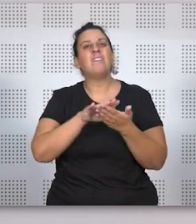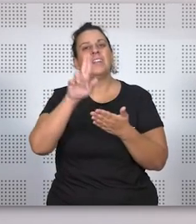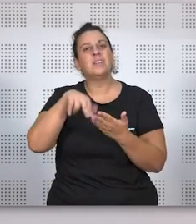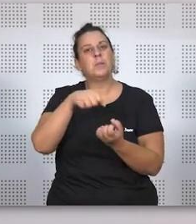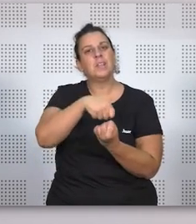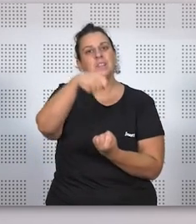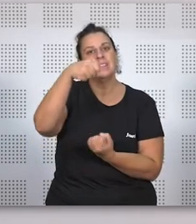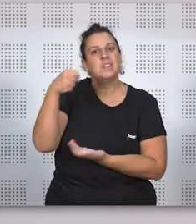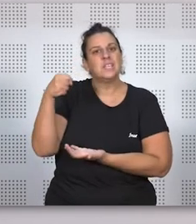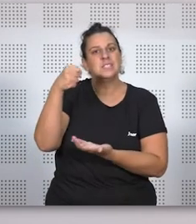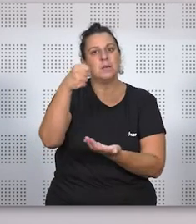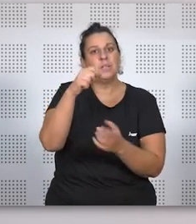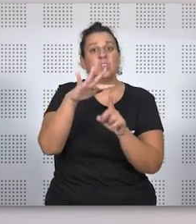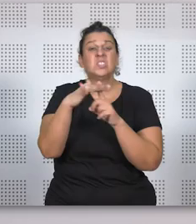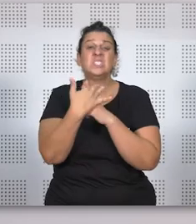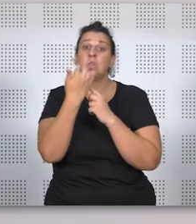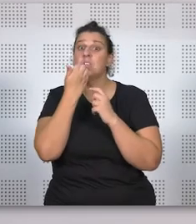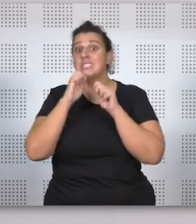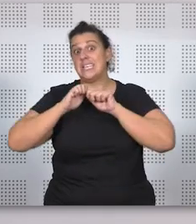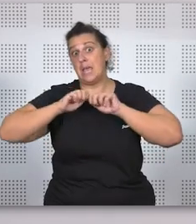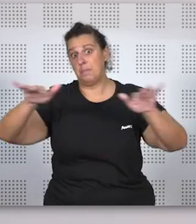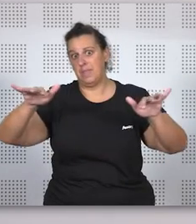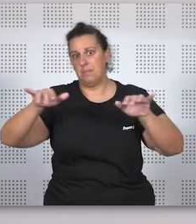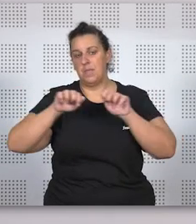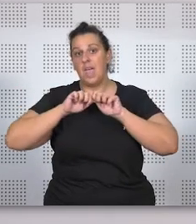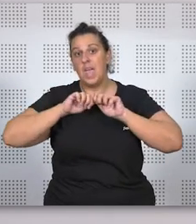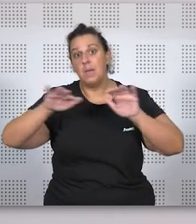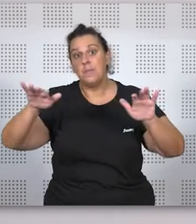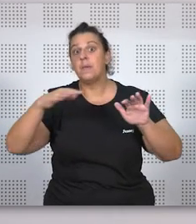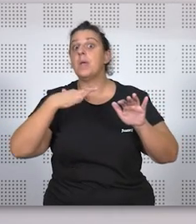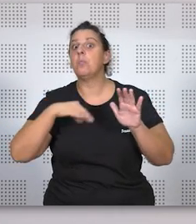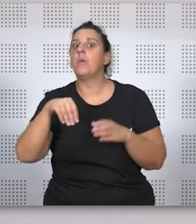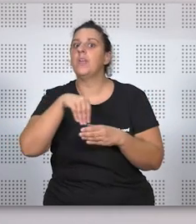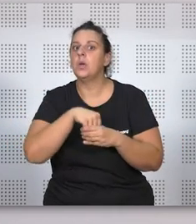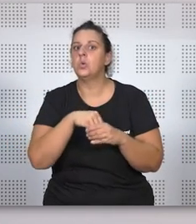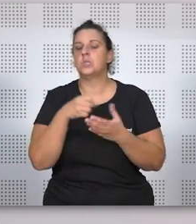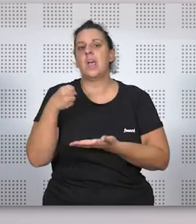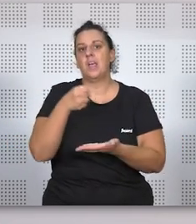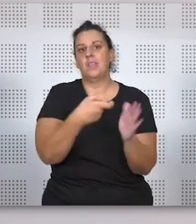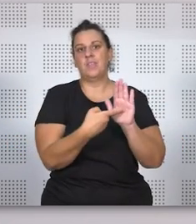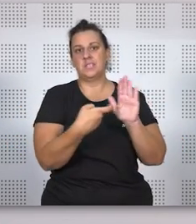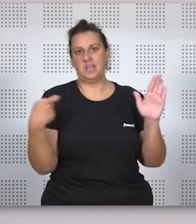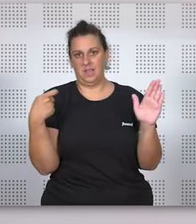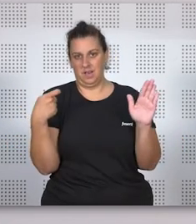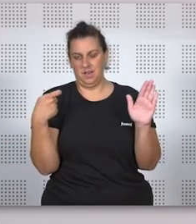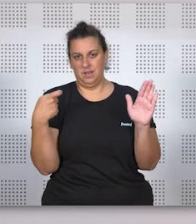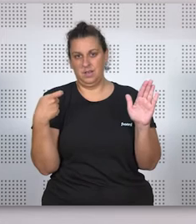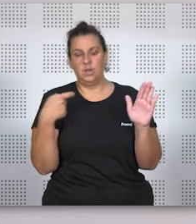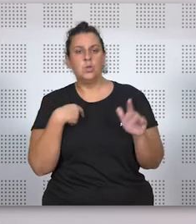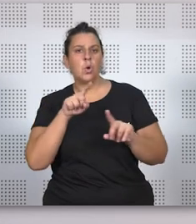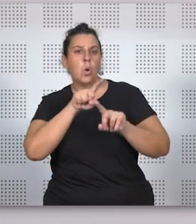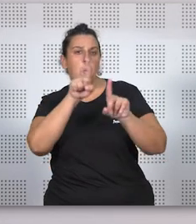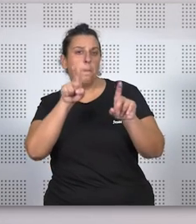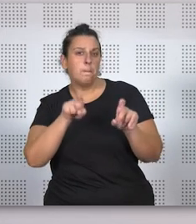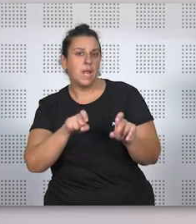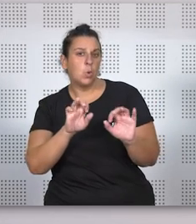testamento en situación de epidemia, que puede incluir desheredaciones. Mi pregunta sería, ¿qué se entiende,